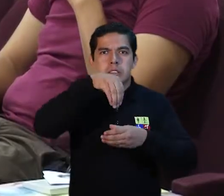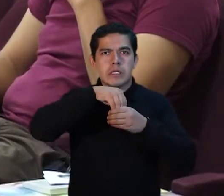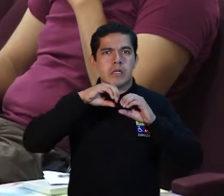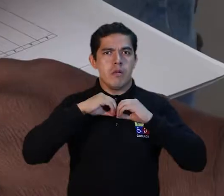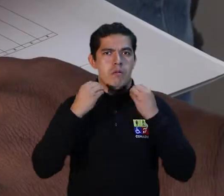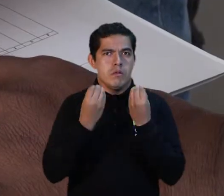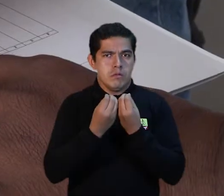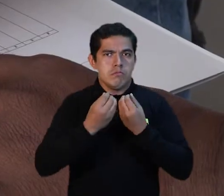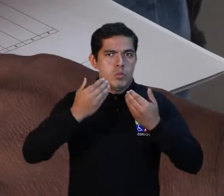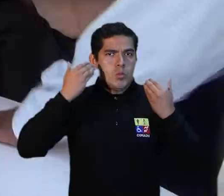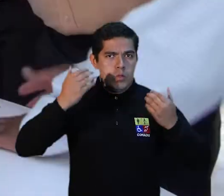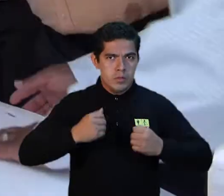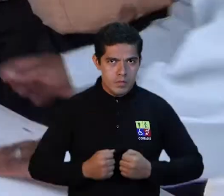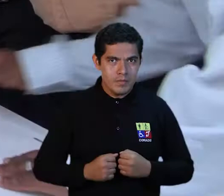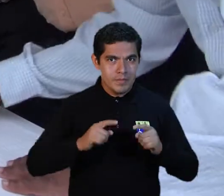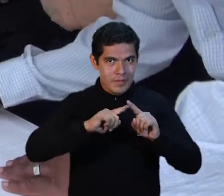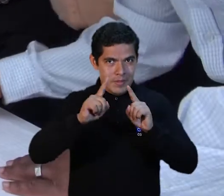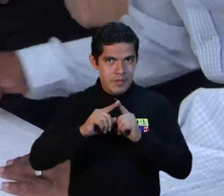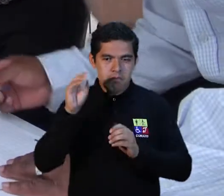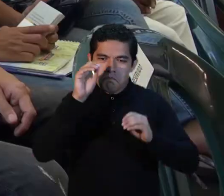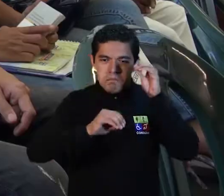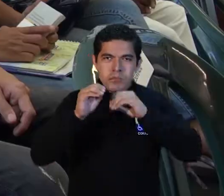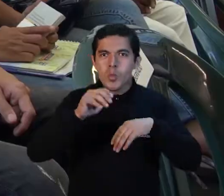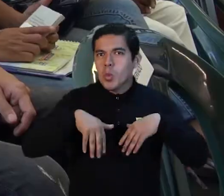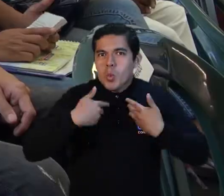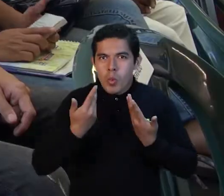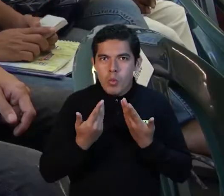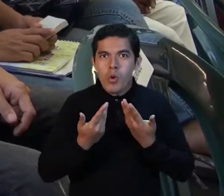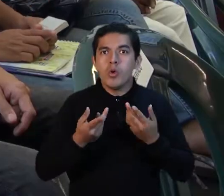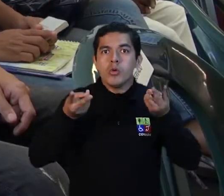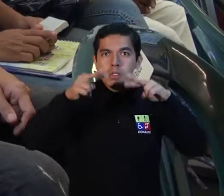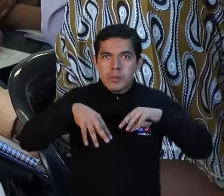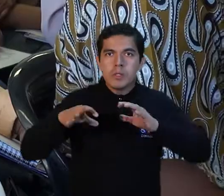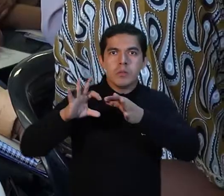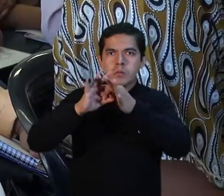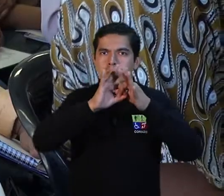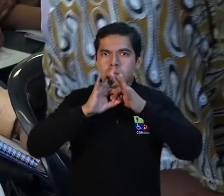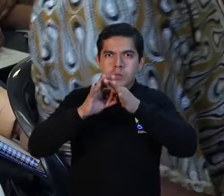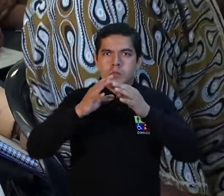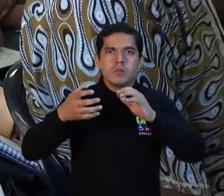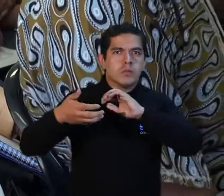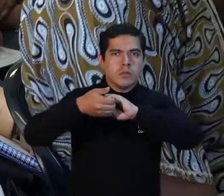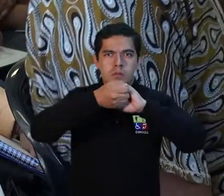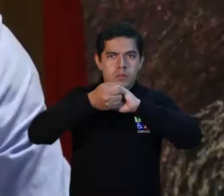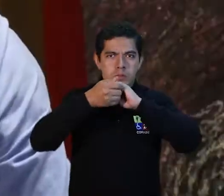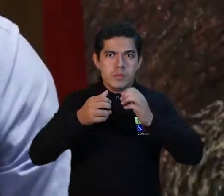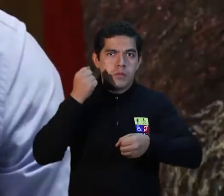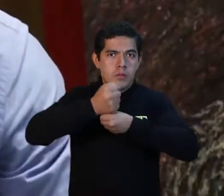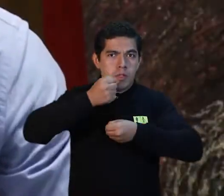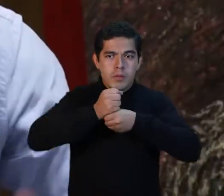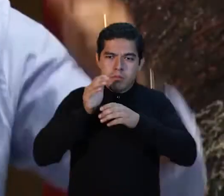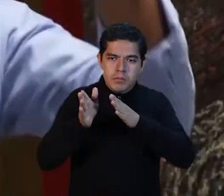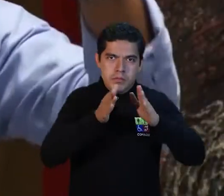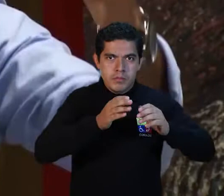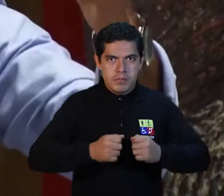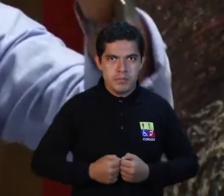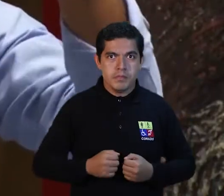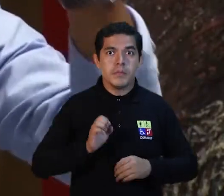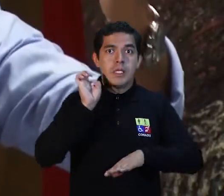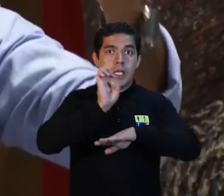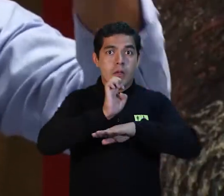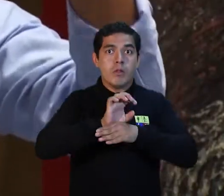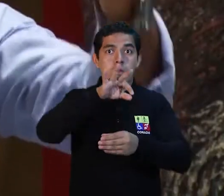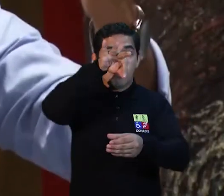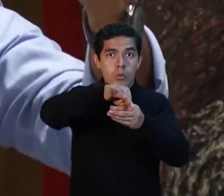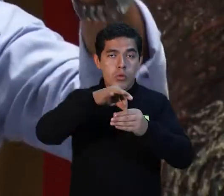organizaciones políticas, conformación e integración de alianzas, elaboración de planes de trabajo. El voto en el Ecuador es universal,